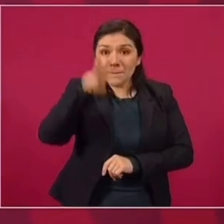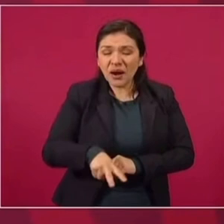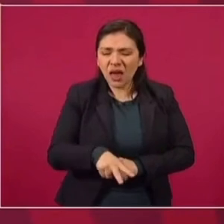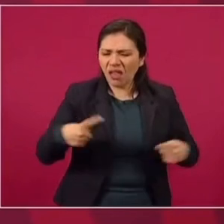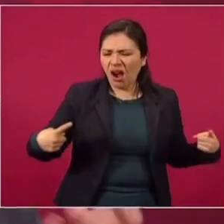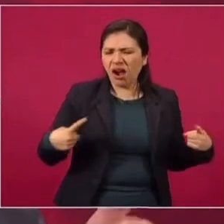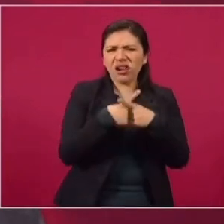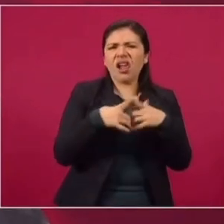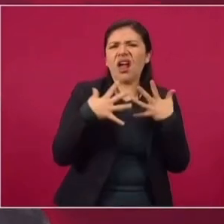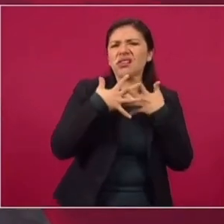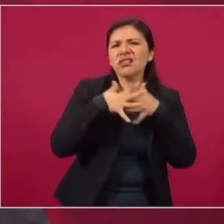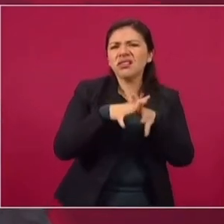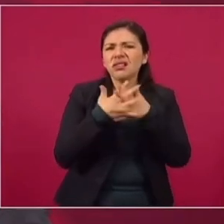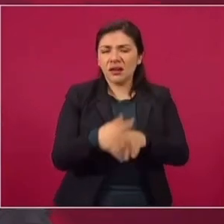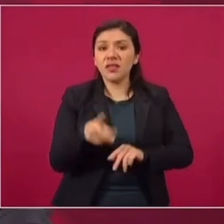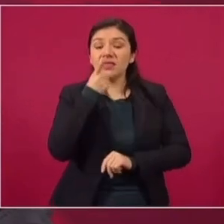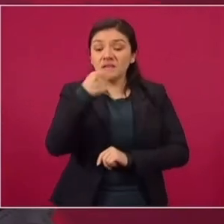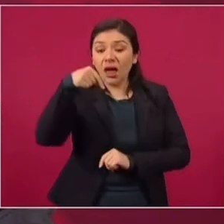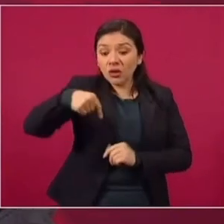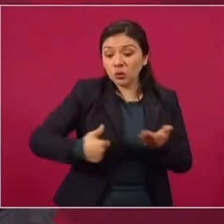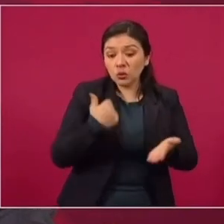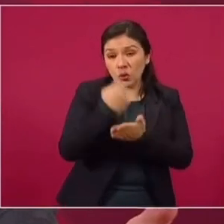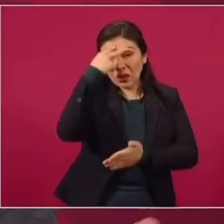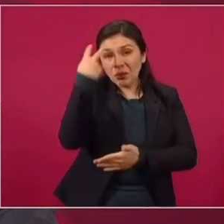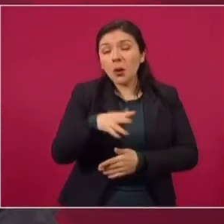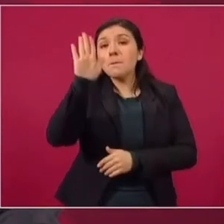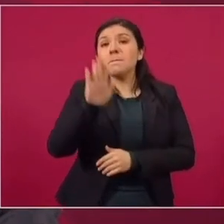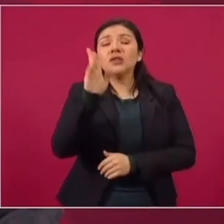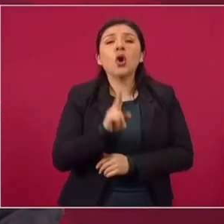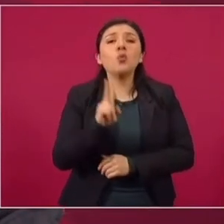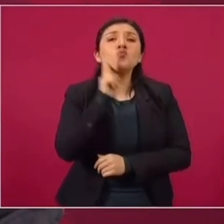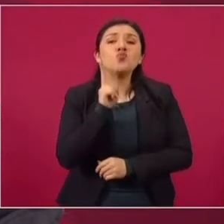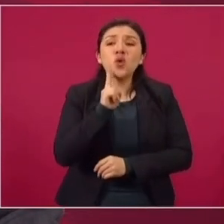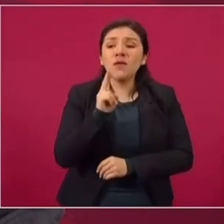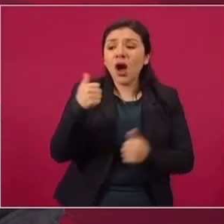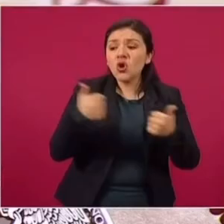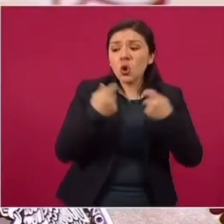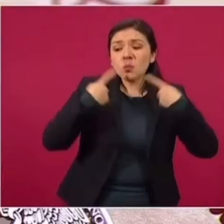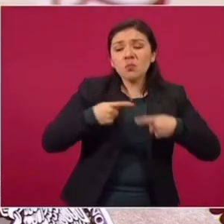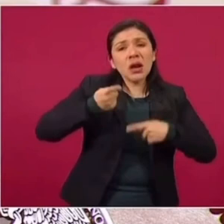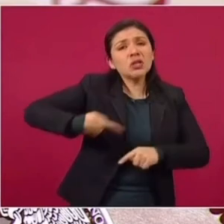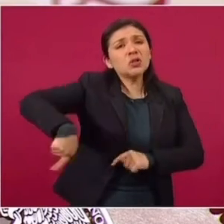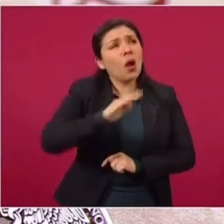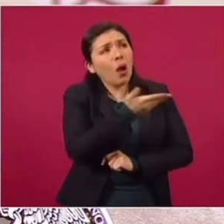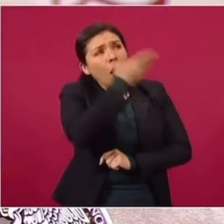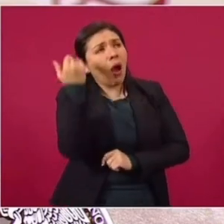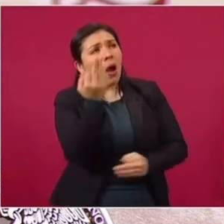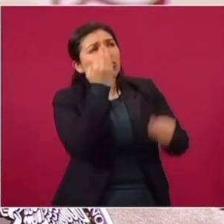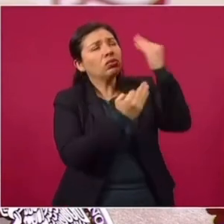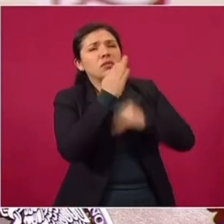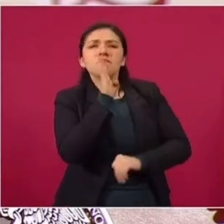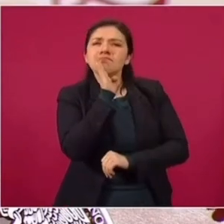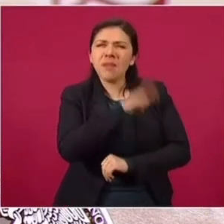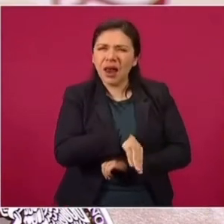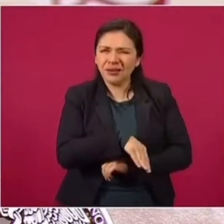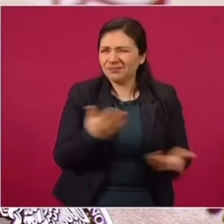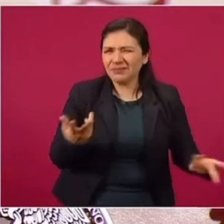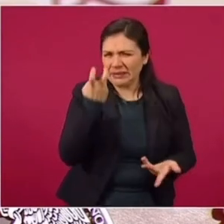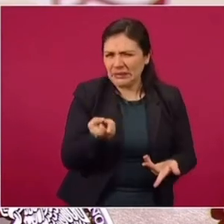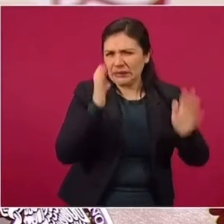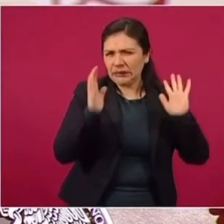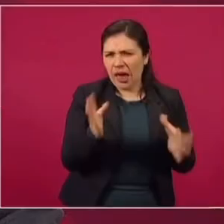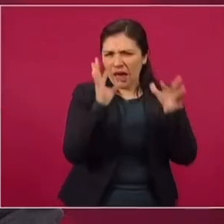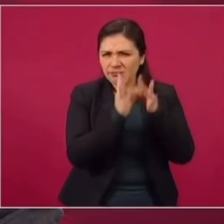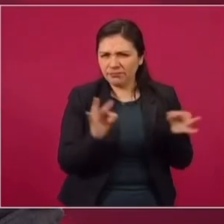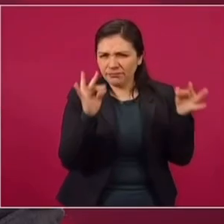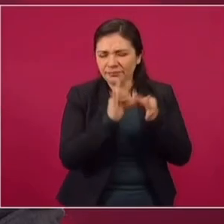señalando que la Ciudad de México haya conducido un experimento sin el consentimiento de las personas. Entonces, esto ya ha sido aclarado, nosotros